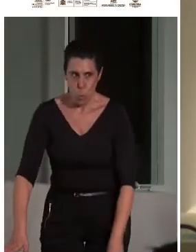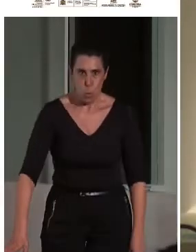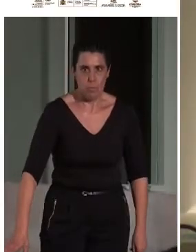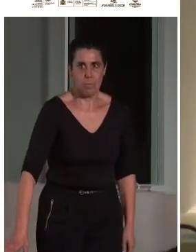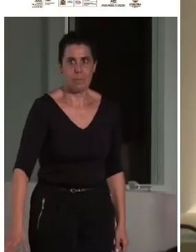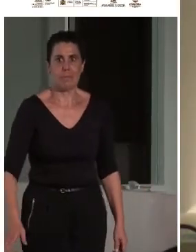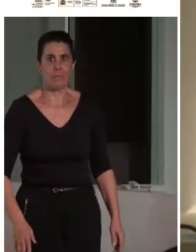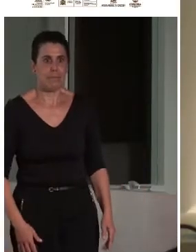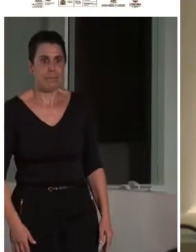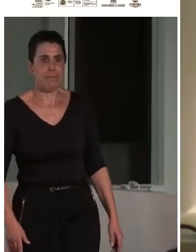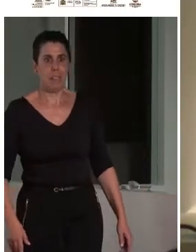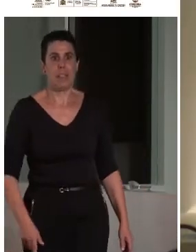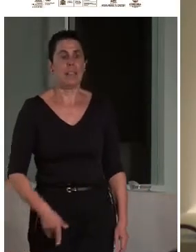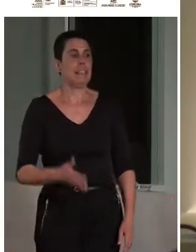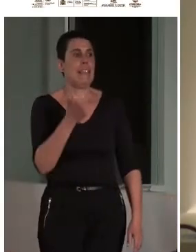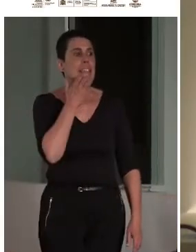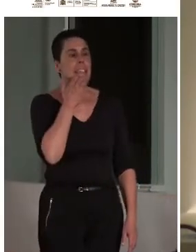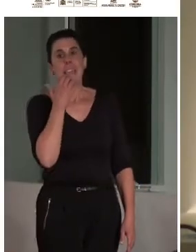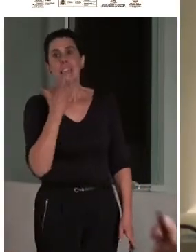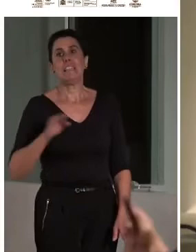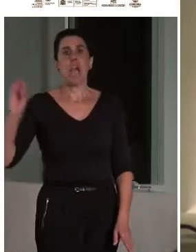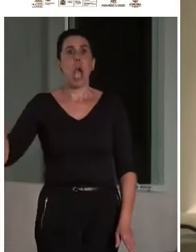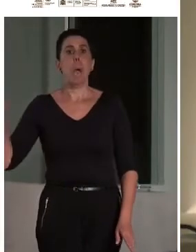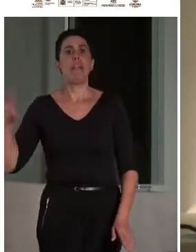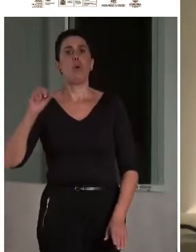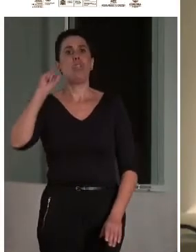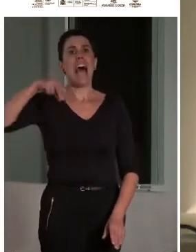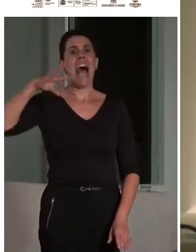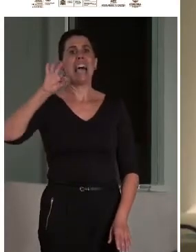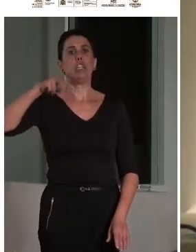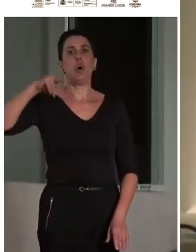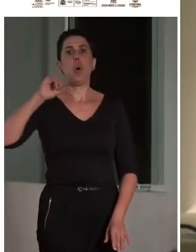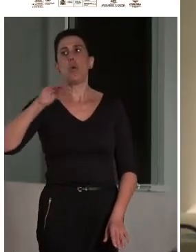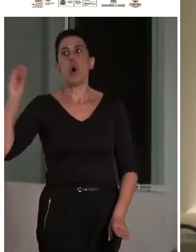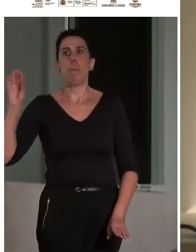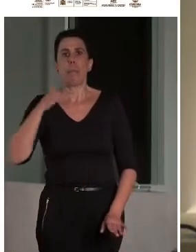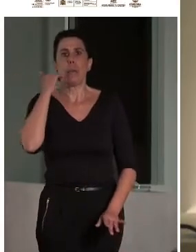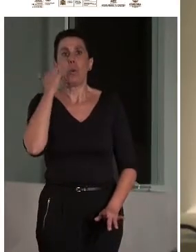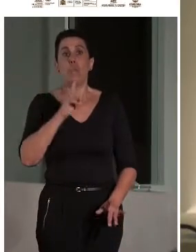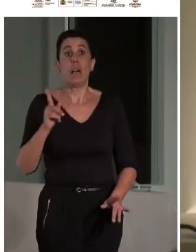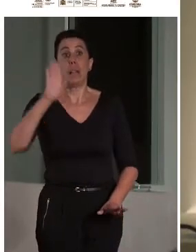si tenéis alguna pregunta que hace el Antonio y luego pasamos a la segunda y última ponencia.